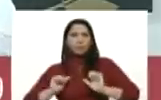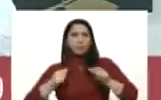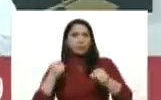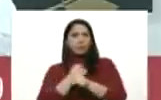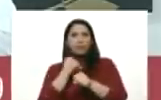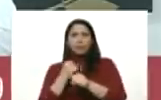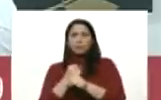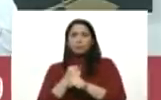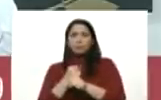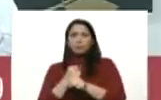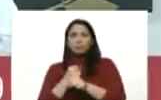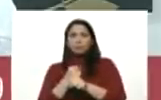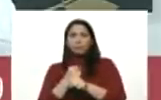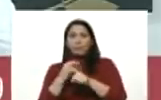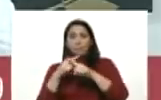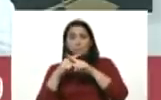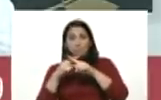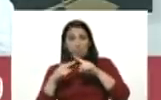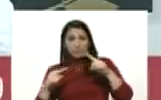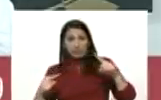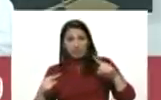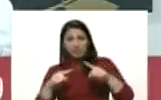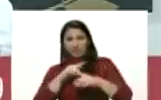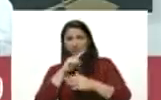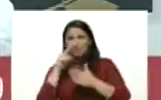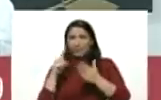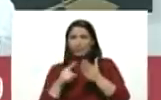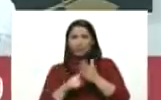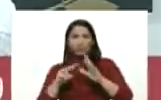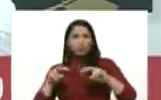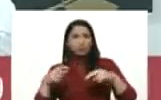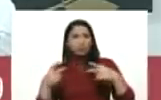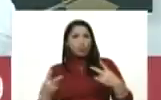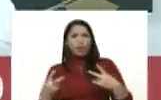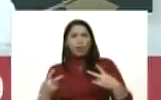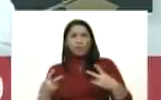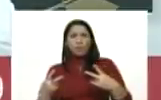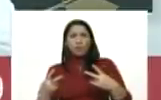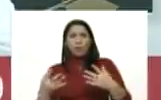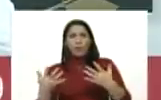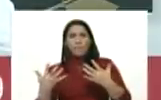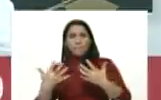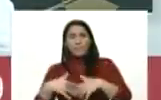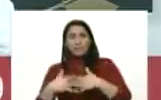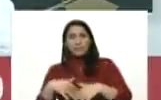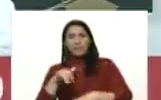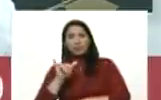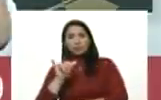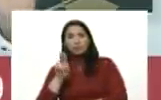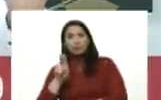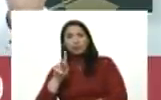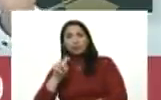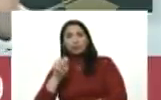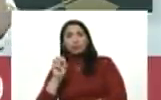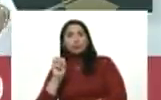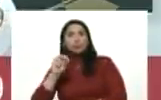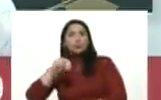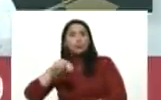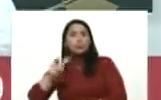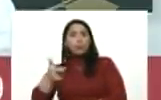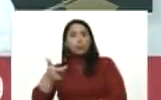de ellos la mitad totalmente nuevos ensamblados en la planta Yutón, totalmente nuevos, nuevecitos,